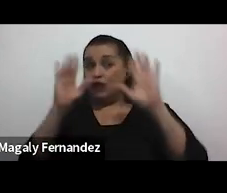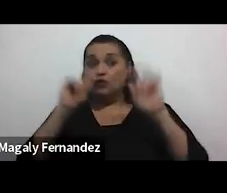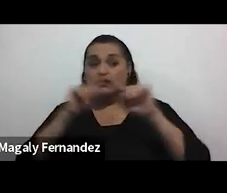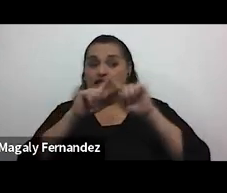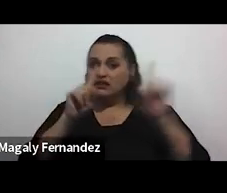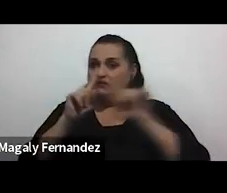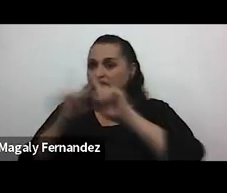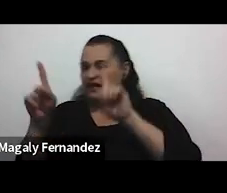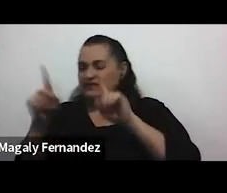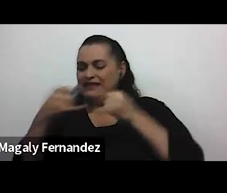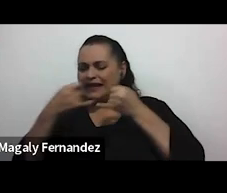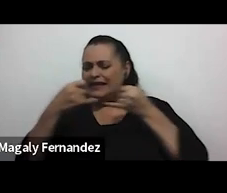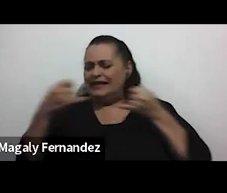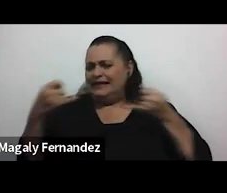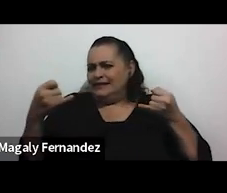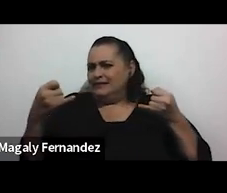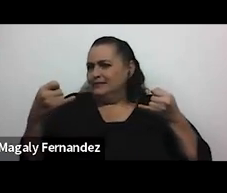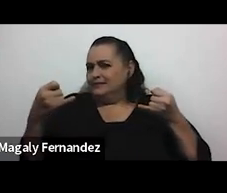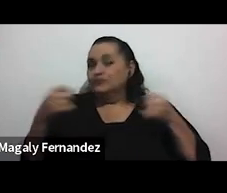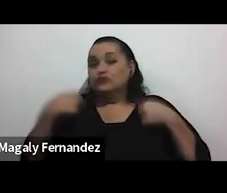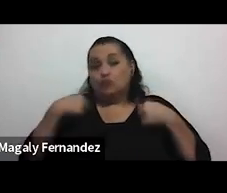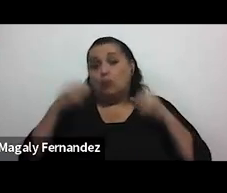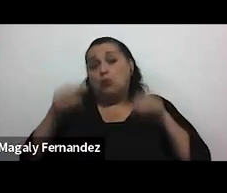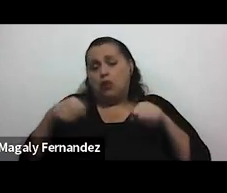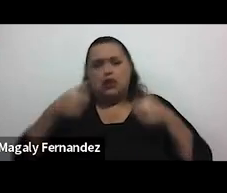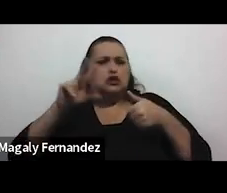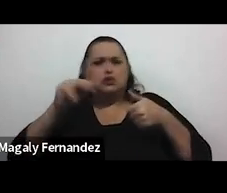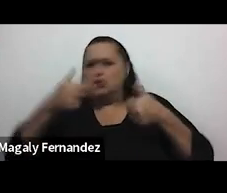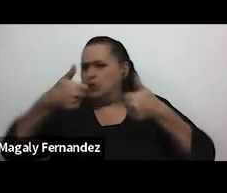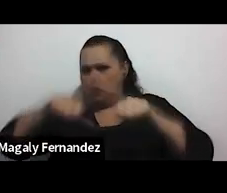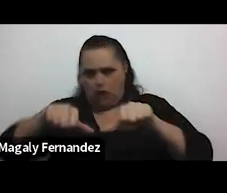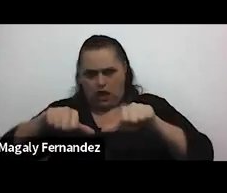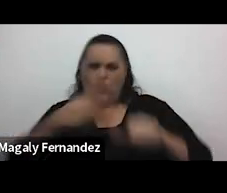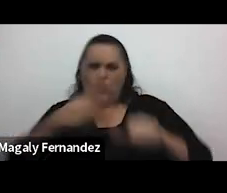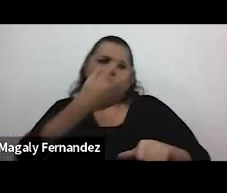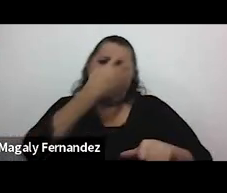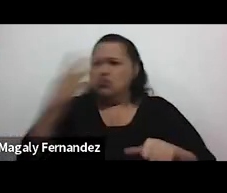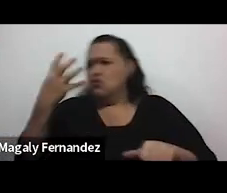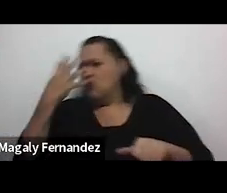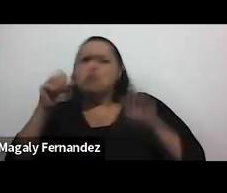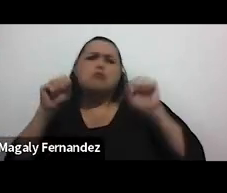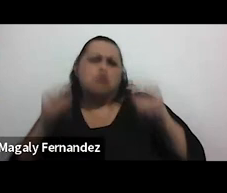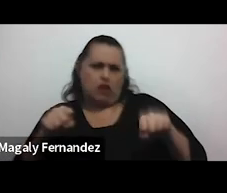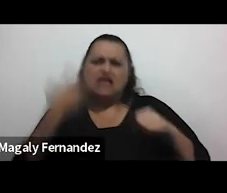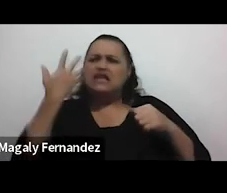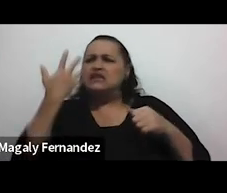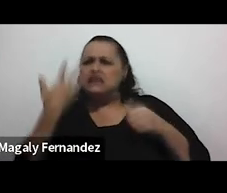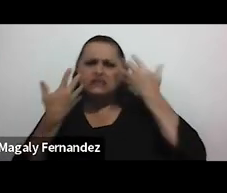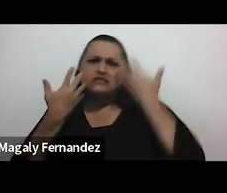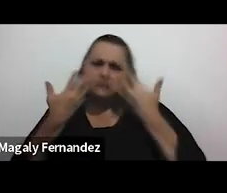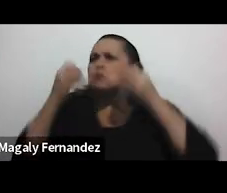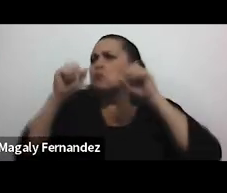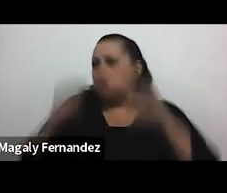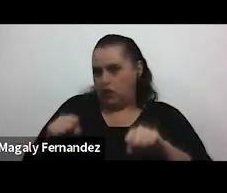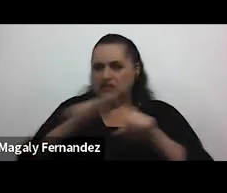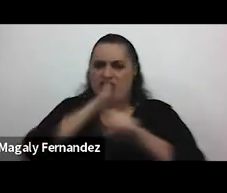es una línea muy delgada porque podemos estar en desacuerdo podemos estar muy enojados muy tristes en cuanto a alguna situación